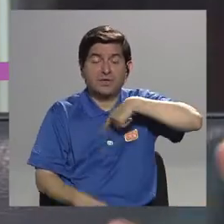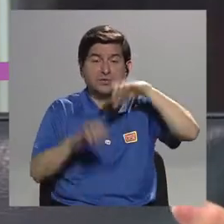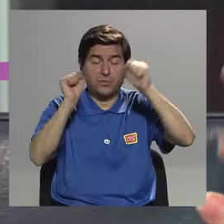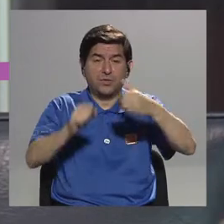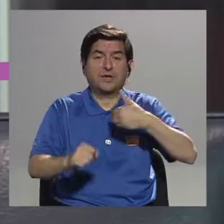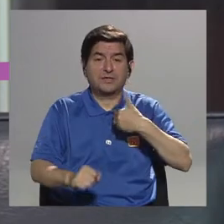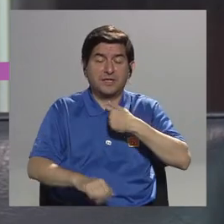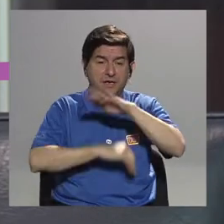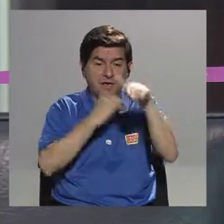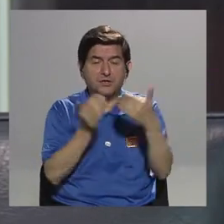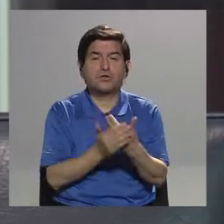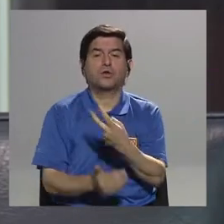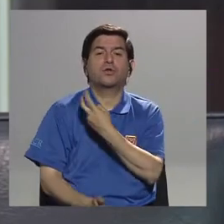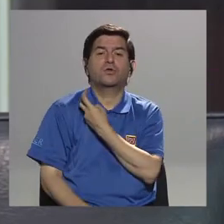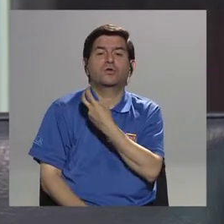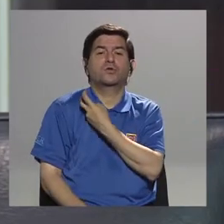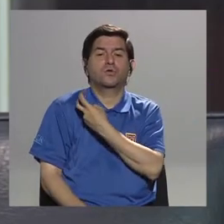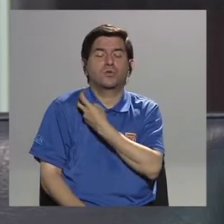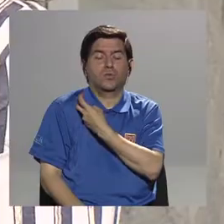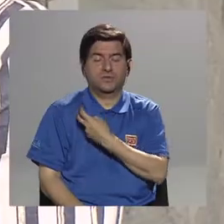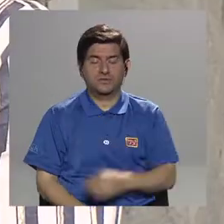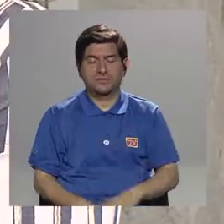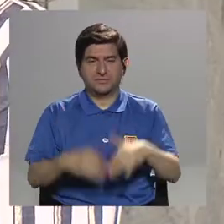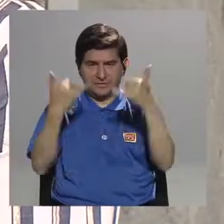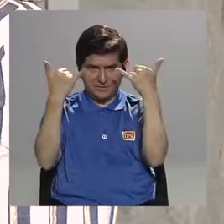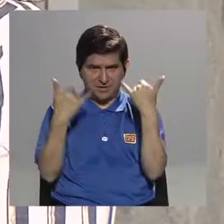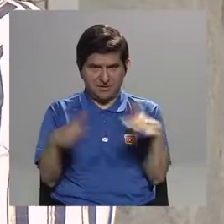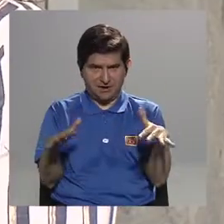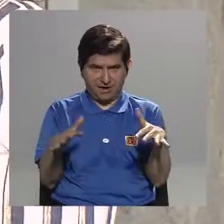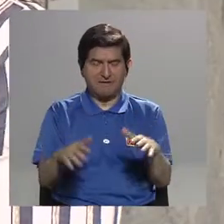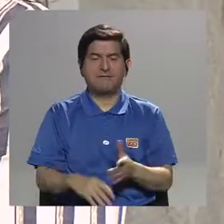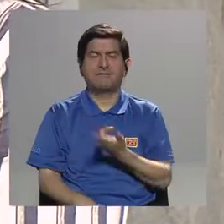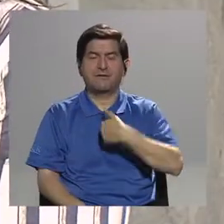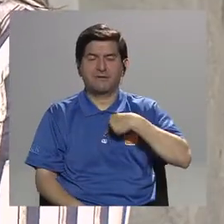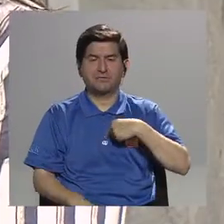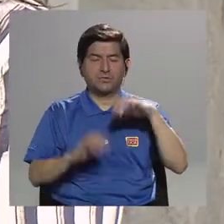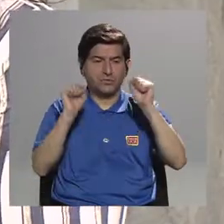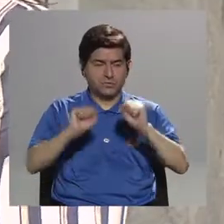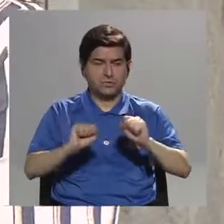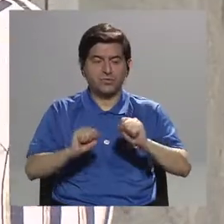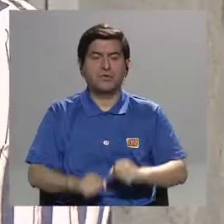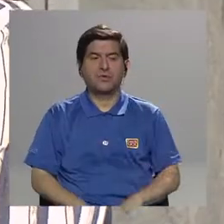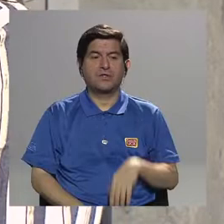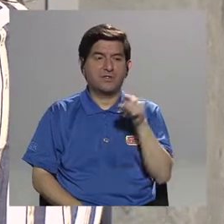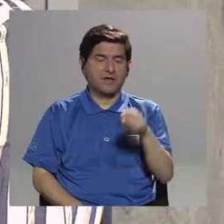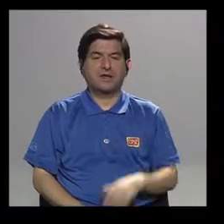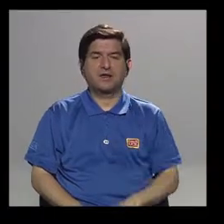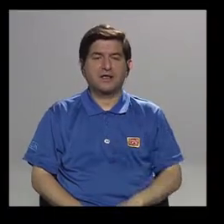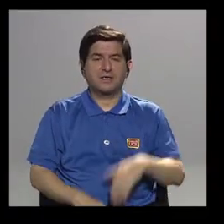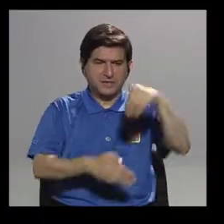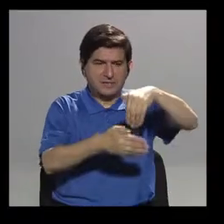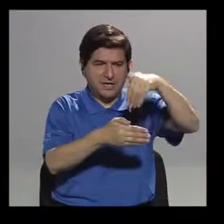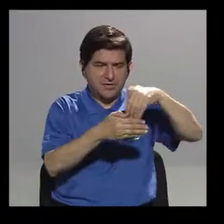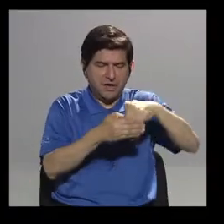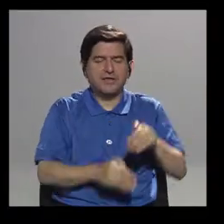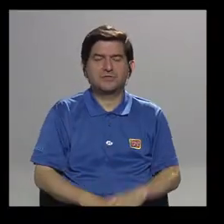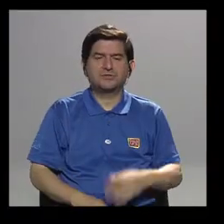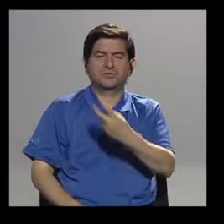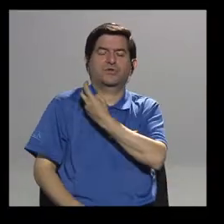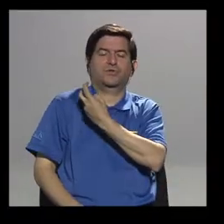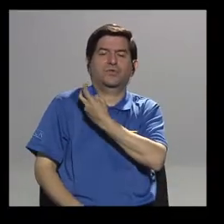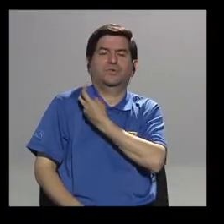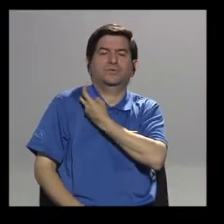nosotros obtengamos toda la osamenta y con esto ya nosotros abastecemos nuestra osteoteca, que la osteoteca es una